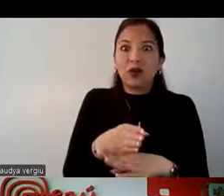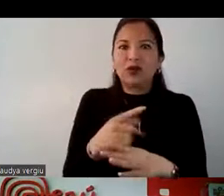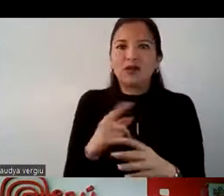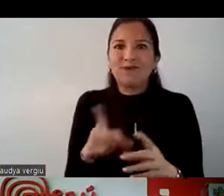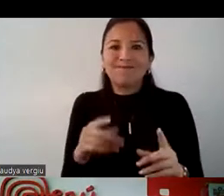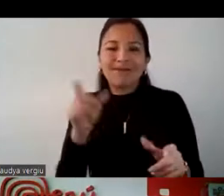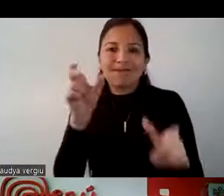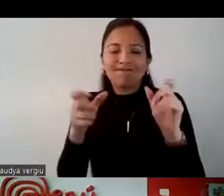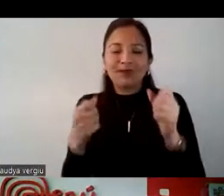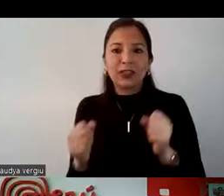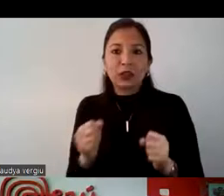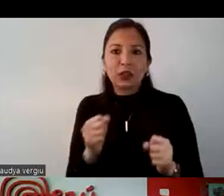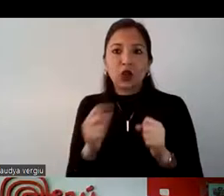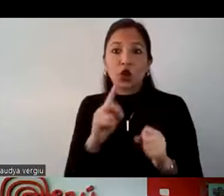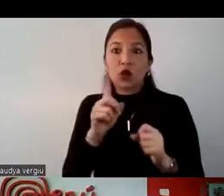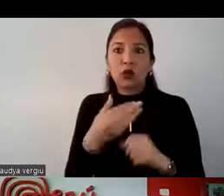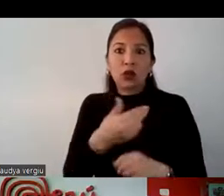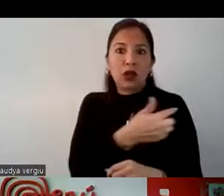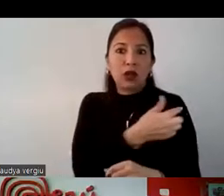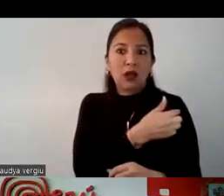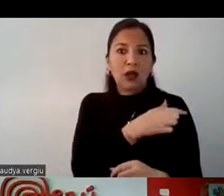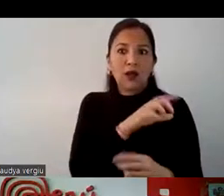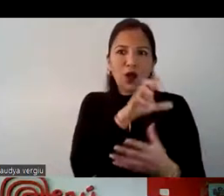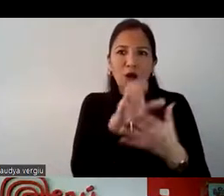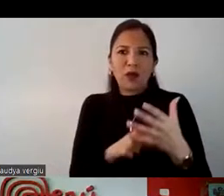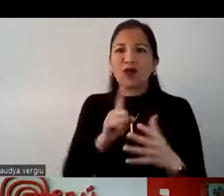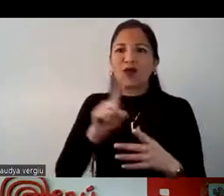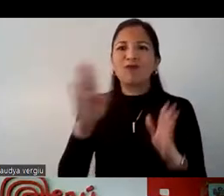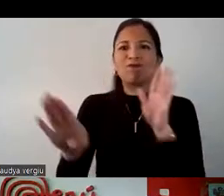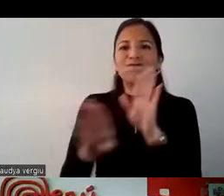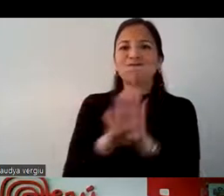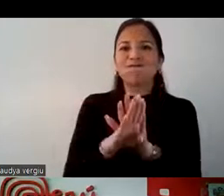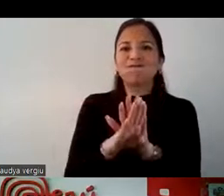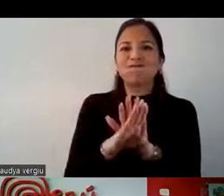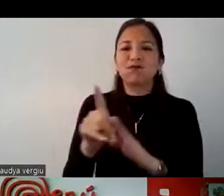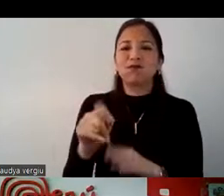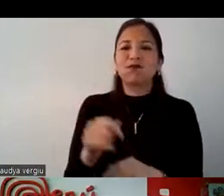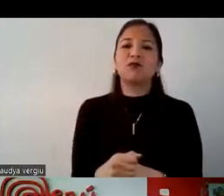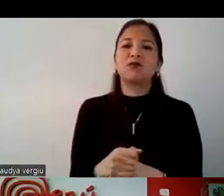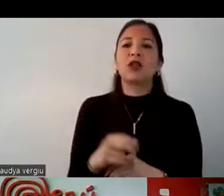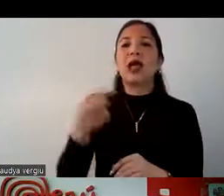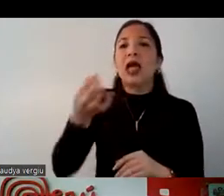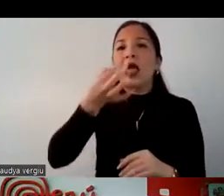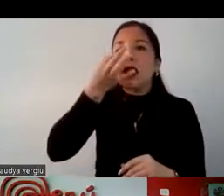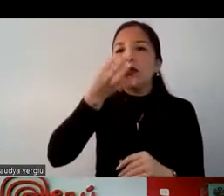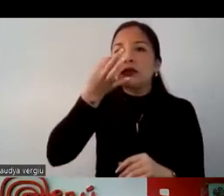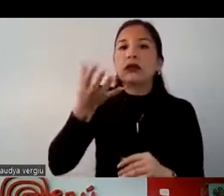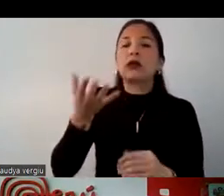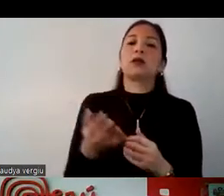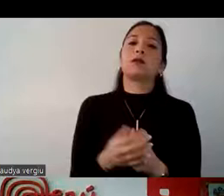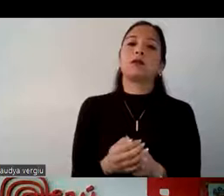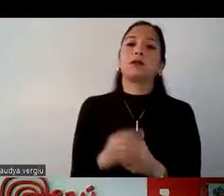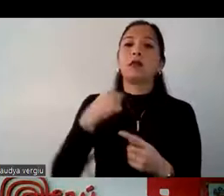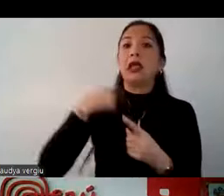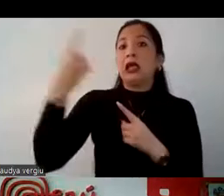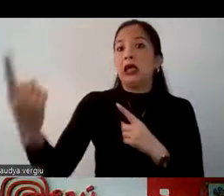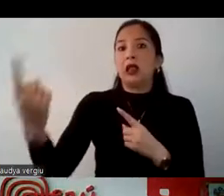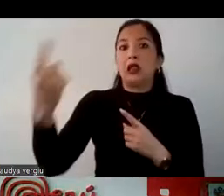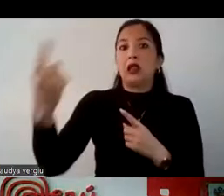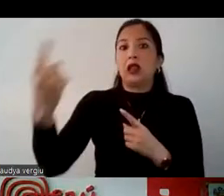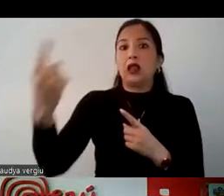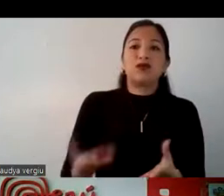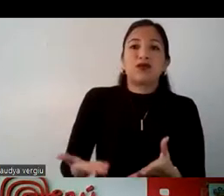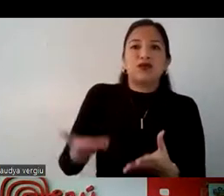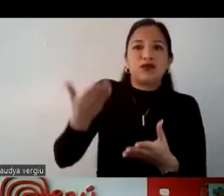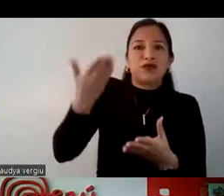todavía no tenían el esquema completo, y entonces tenían que hacerse PCR a la ida y a la vuelta, y eso les elevaba el